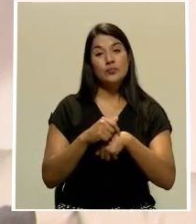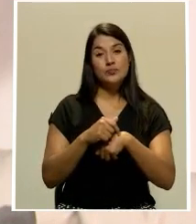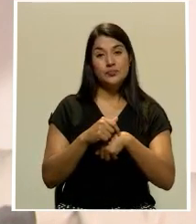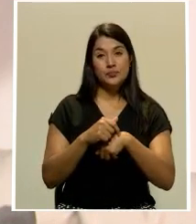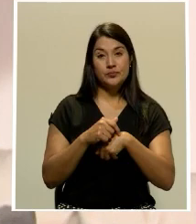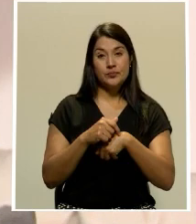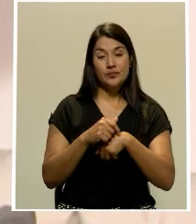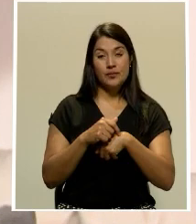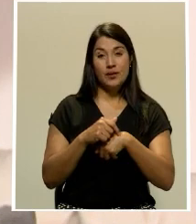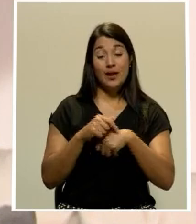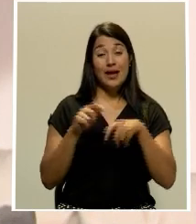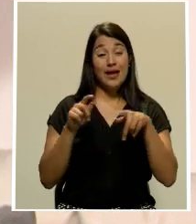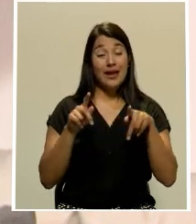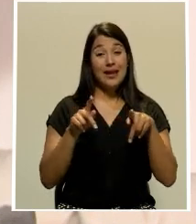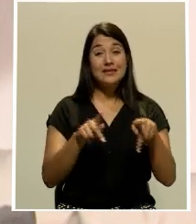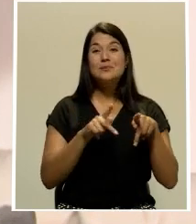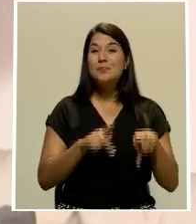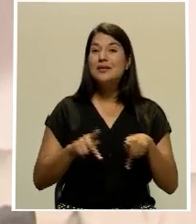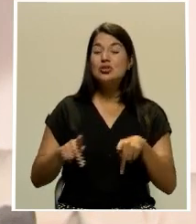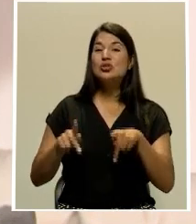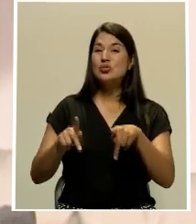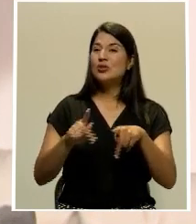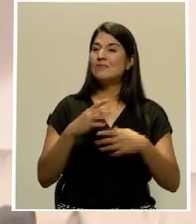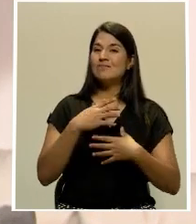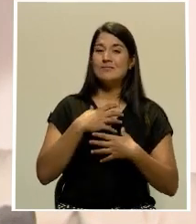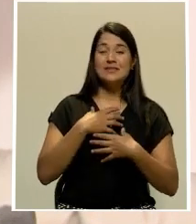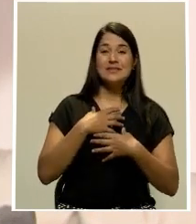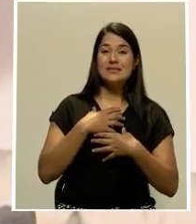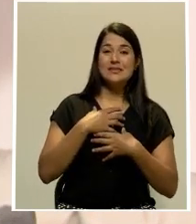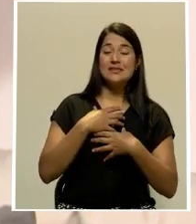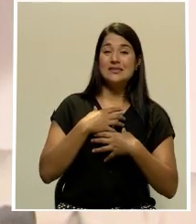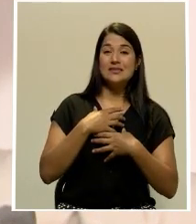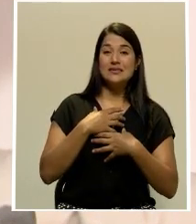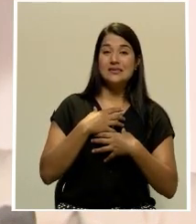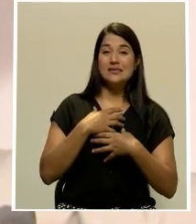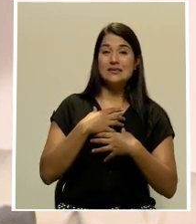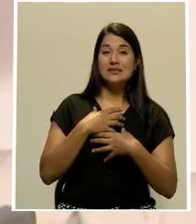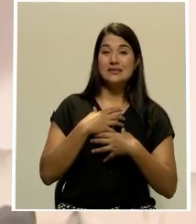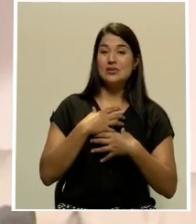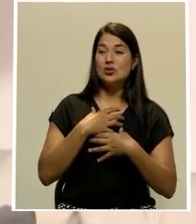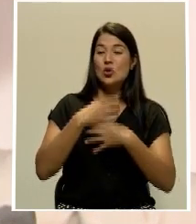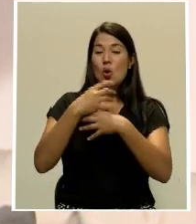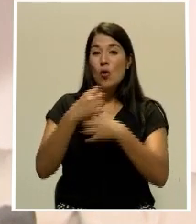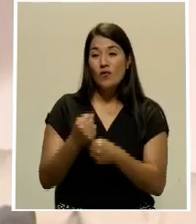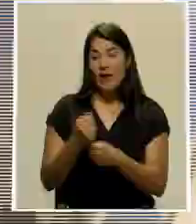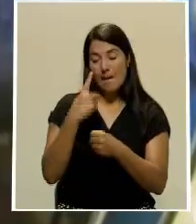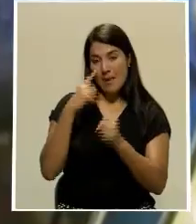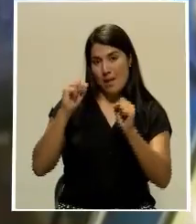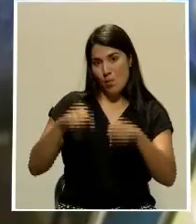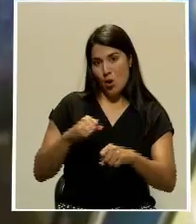momento de las personas para poder vigilar y proteger sus pertenencias. Veamos.